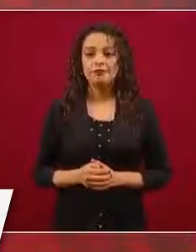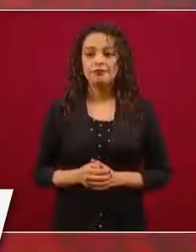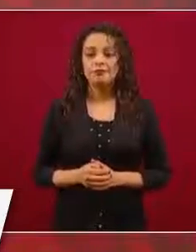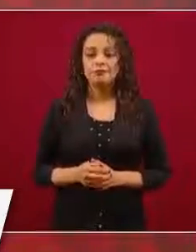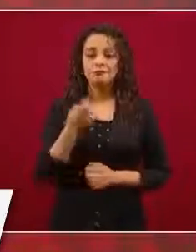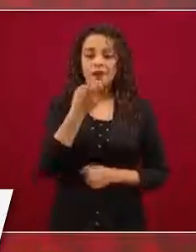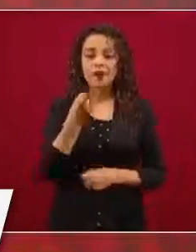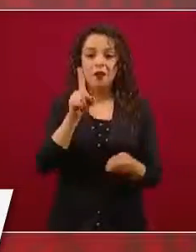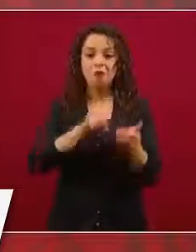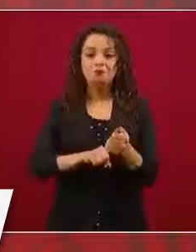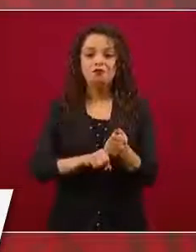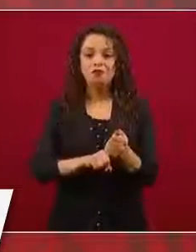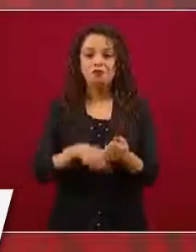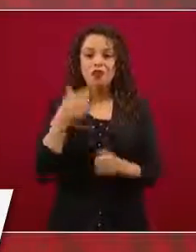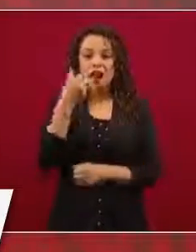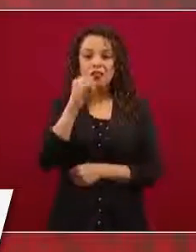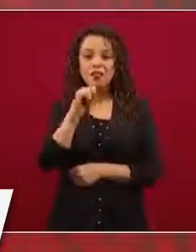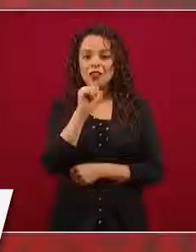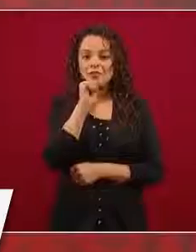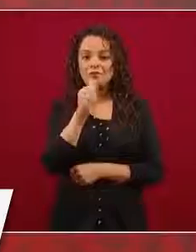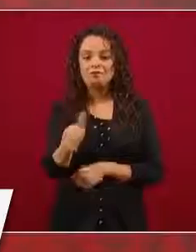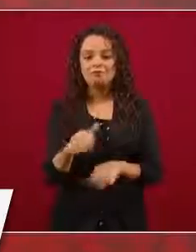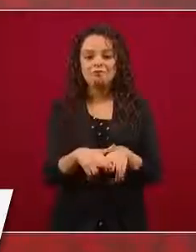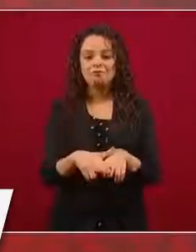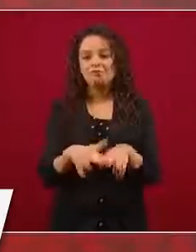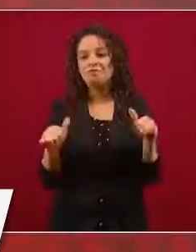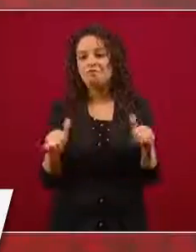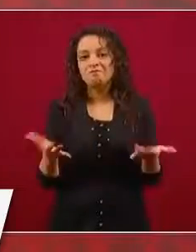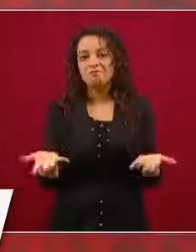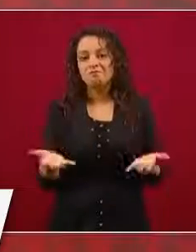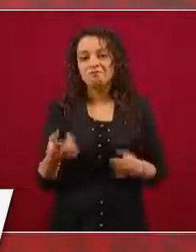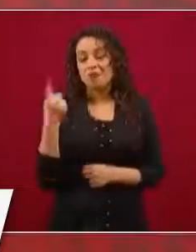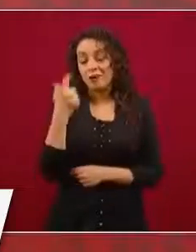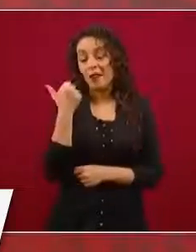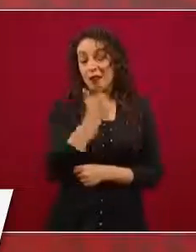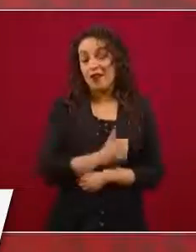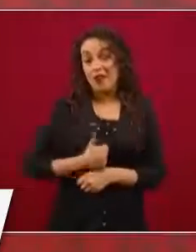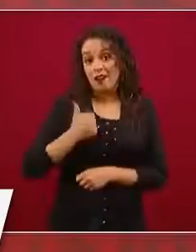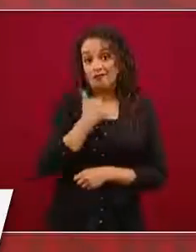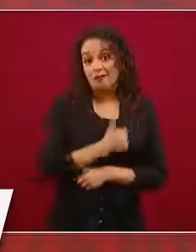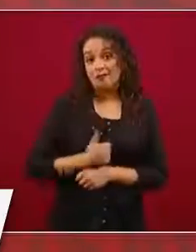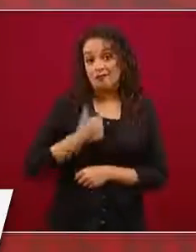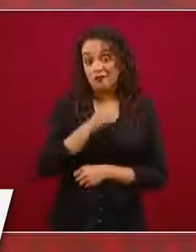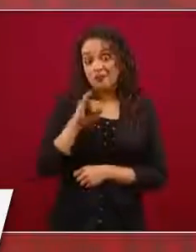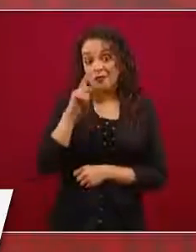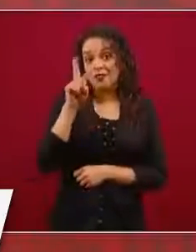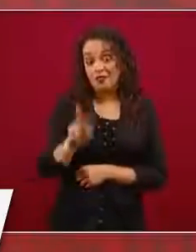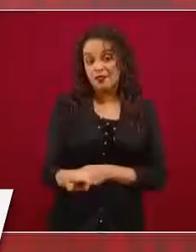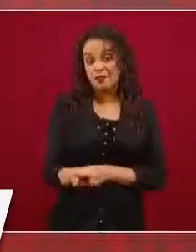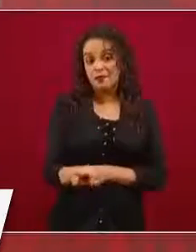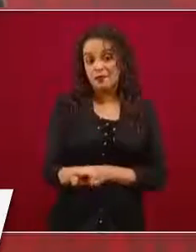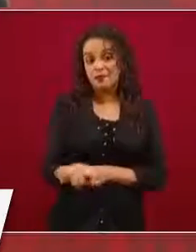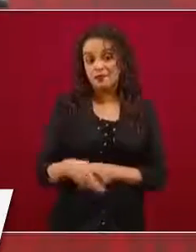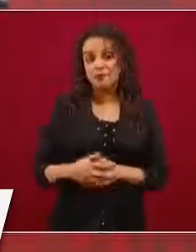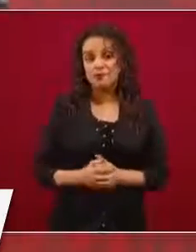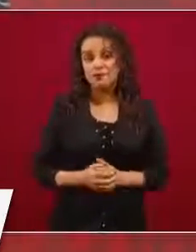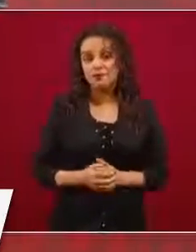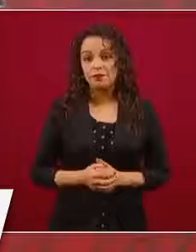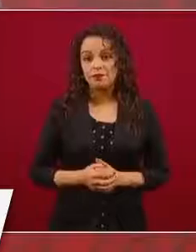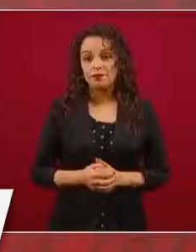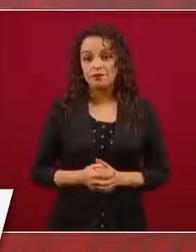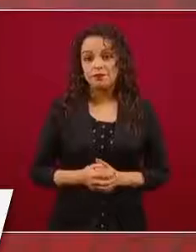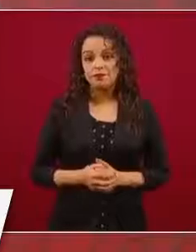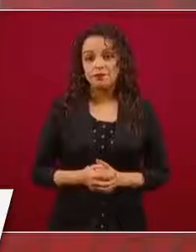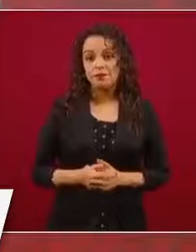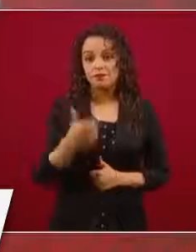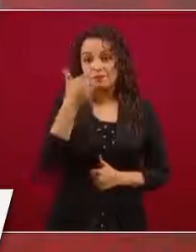Es lamentable, muy lamentable que se destine recursos